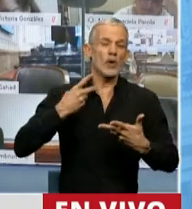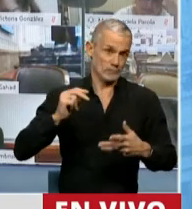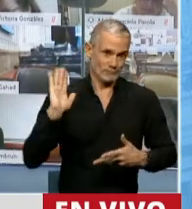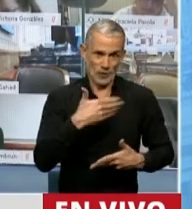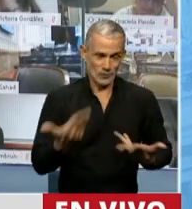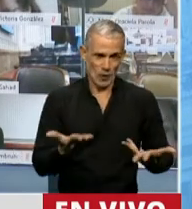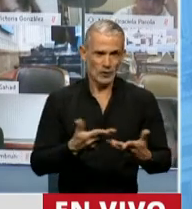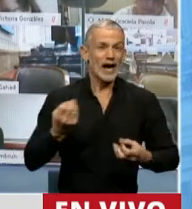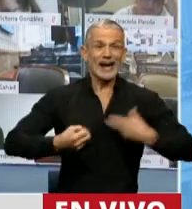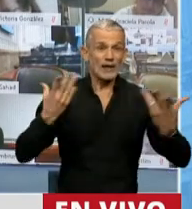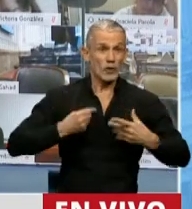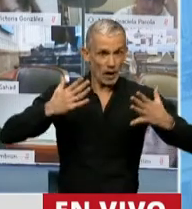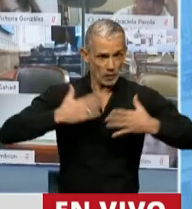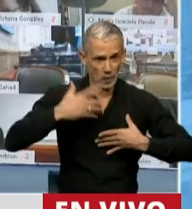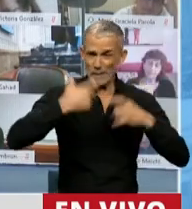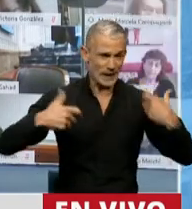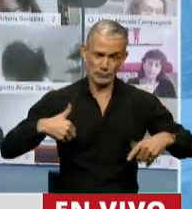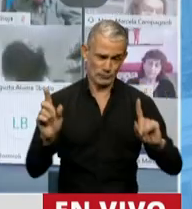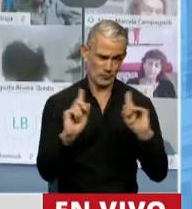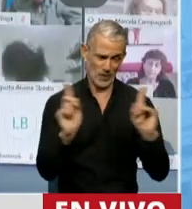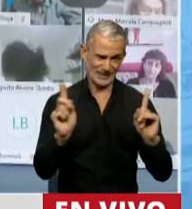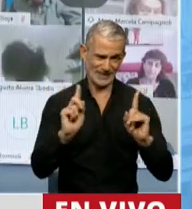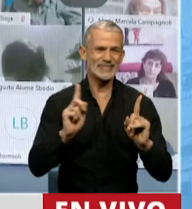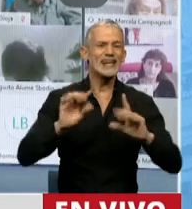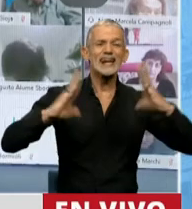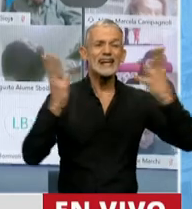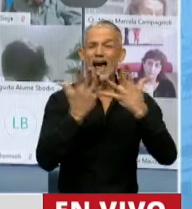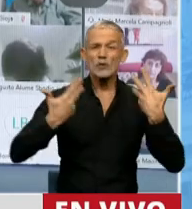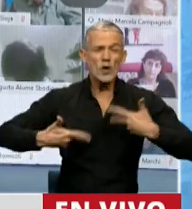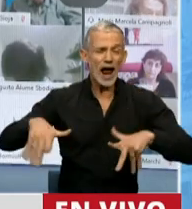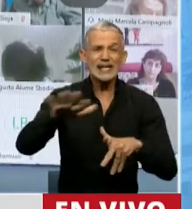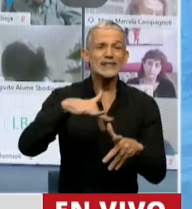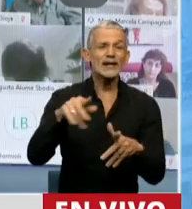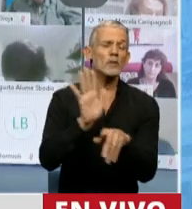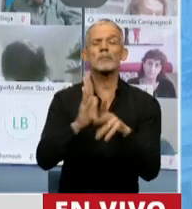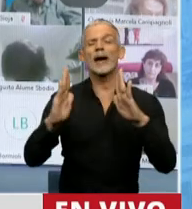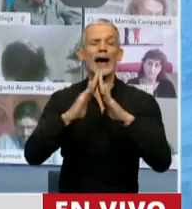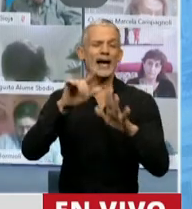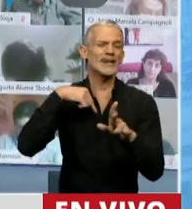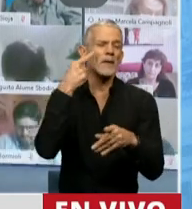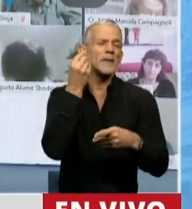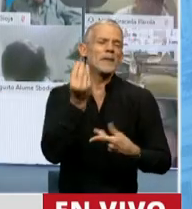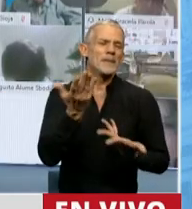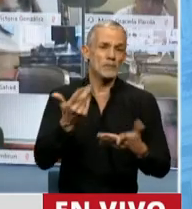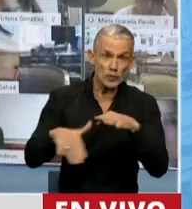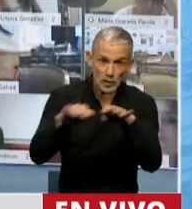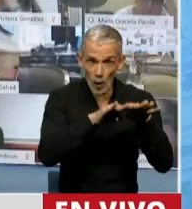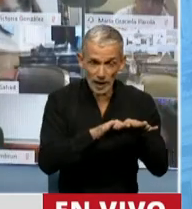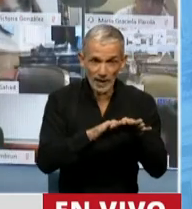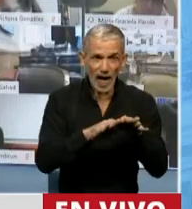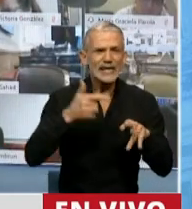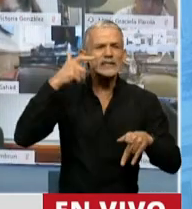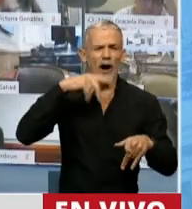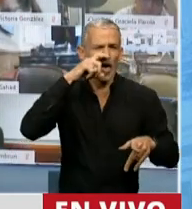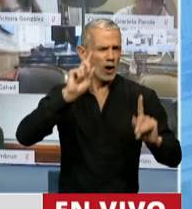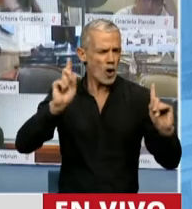naturaleza no nos pertenece como seres humanos, sino que simplemente es la casa que habitamos, en igualdad, sin